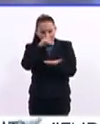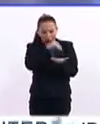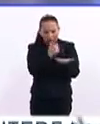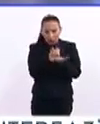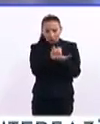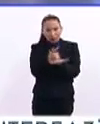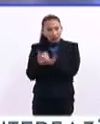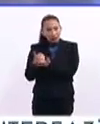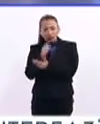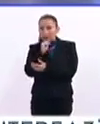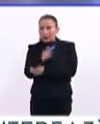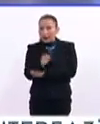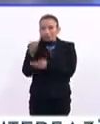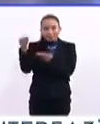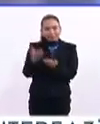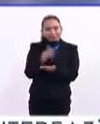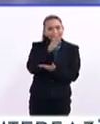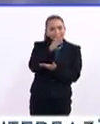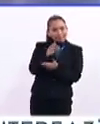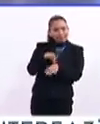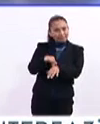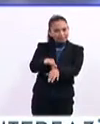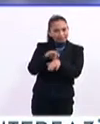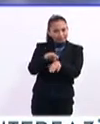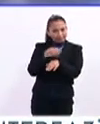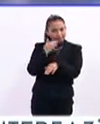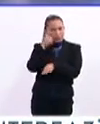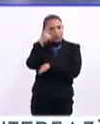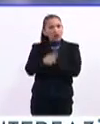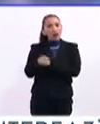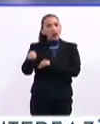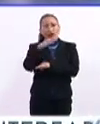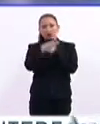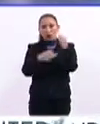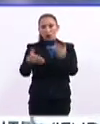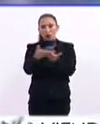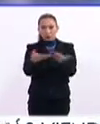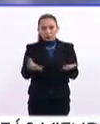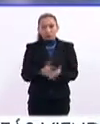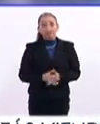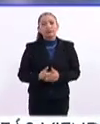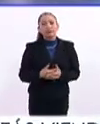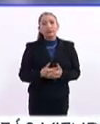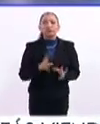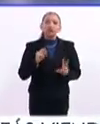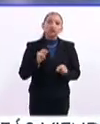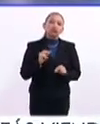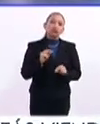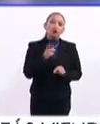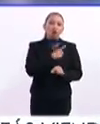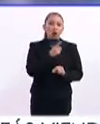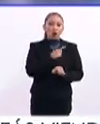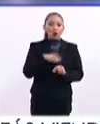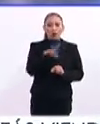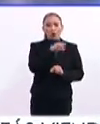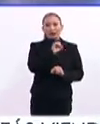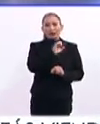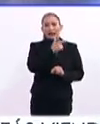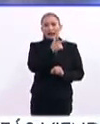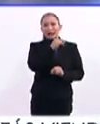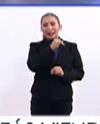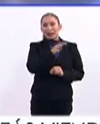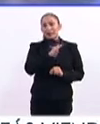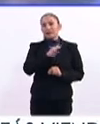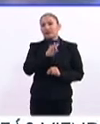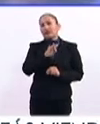colaborar y por supuesto traer resultados tangibles para todos ustedes, no solo en el seno de las EGIP, sino por